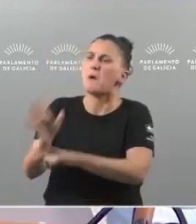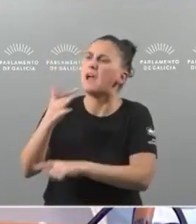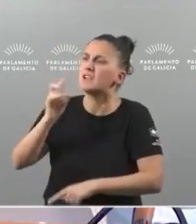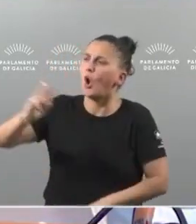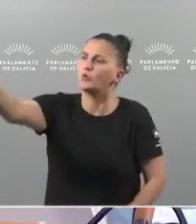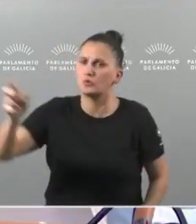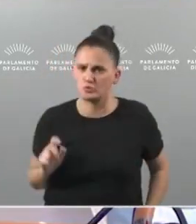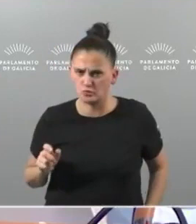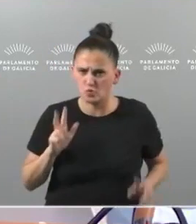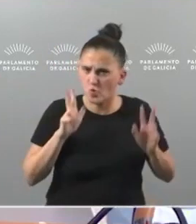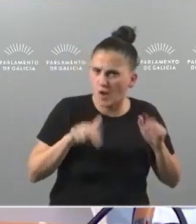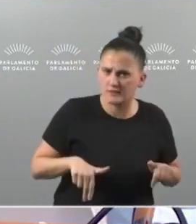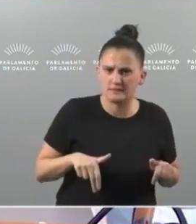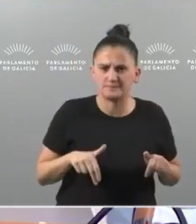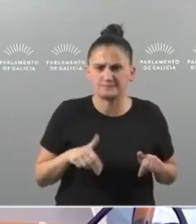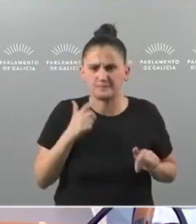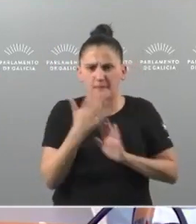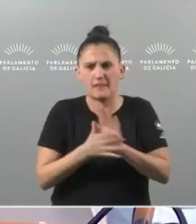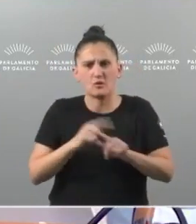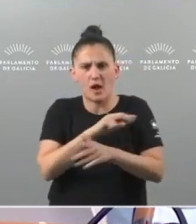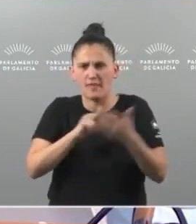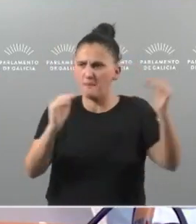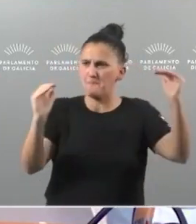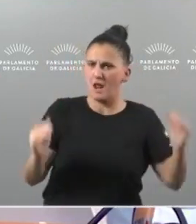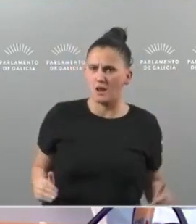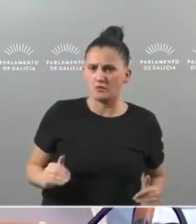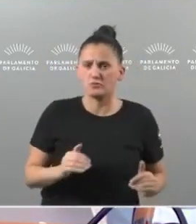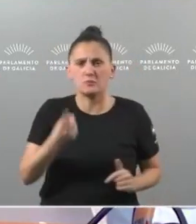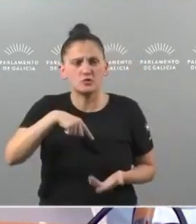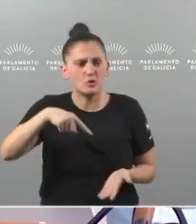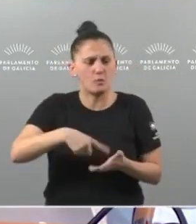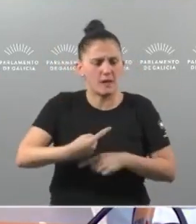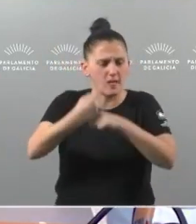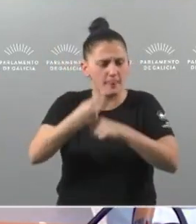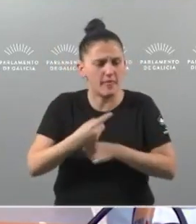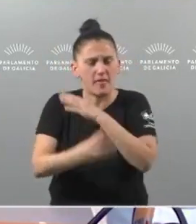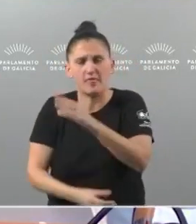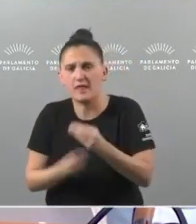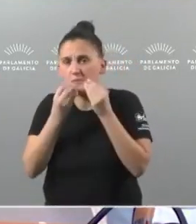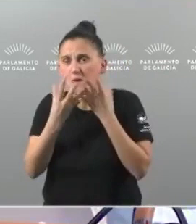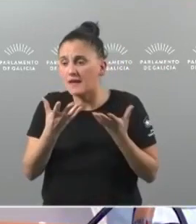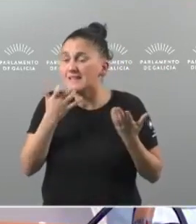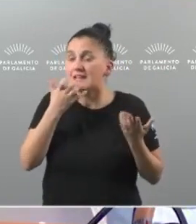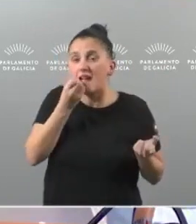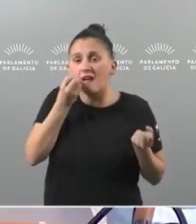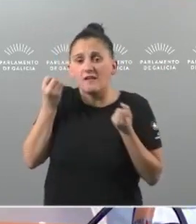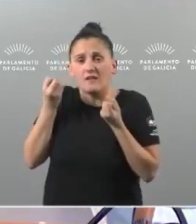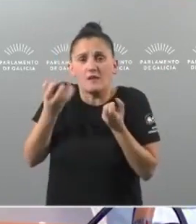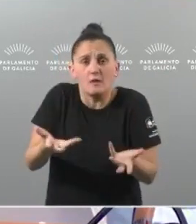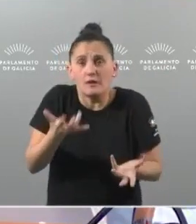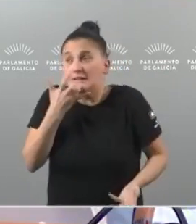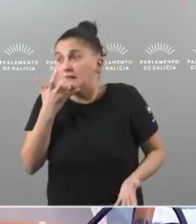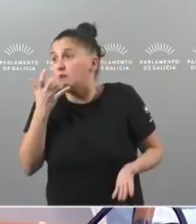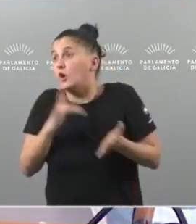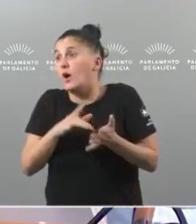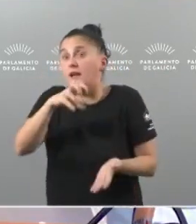lado que por parte da Xunta de Galicia, que ten obrigación de facer as comunicacións a aquelas